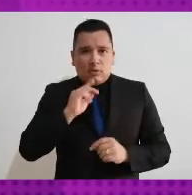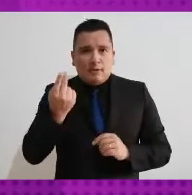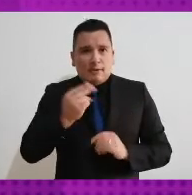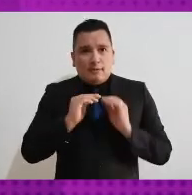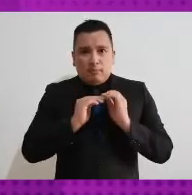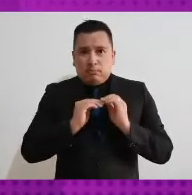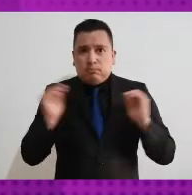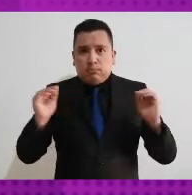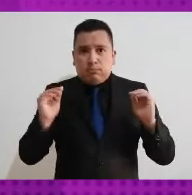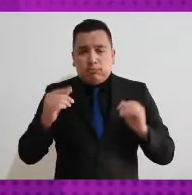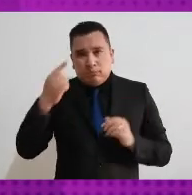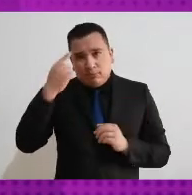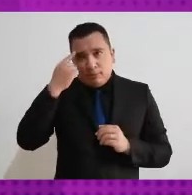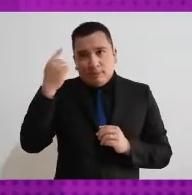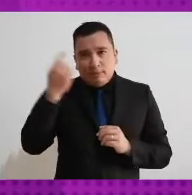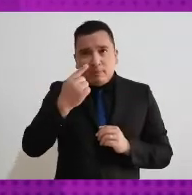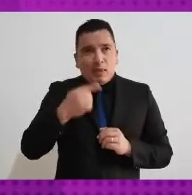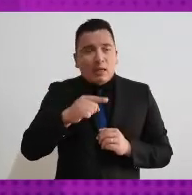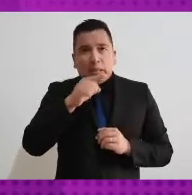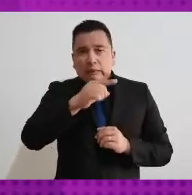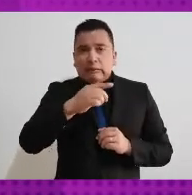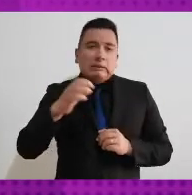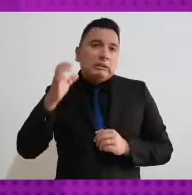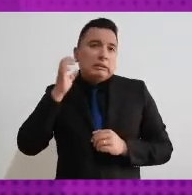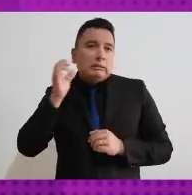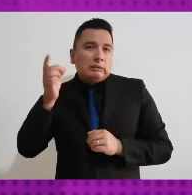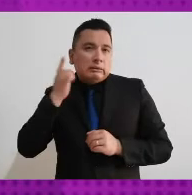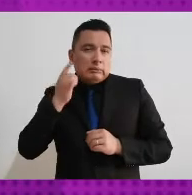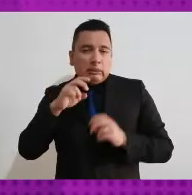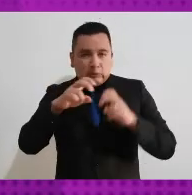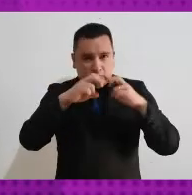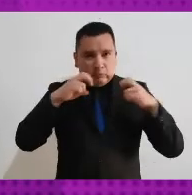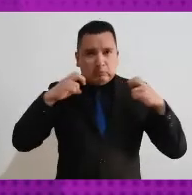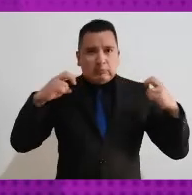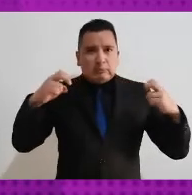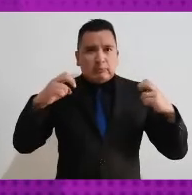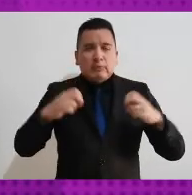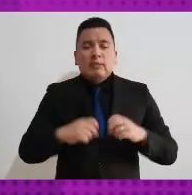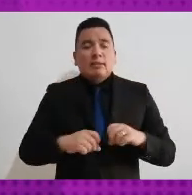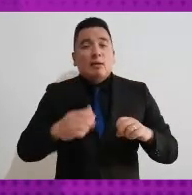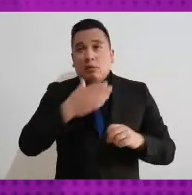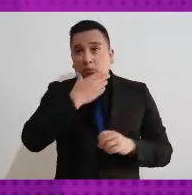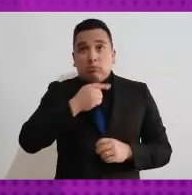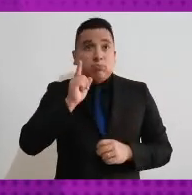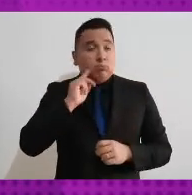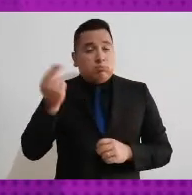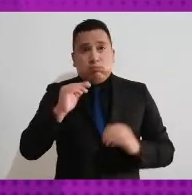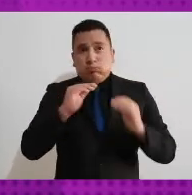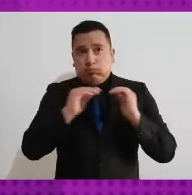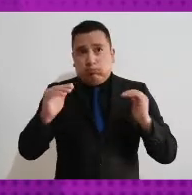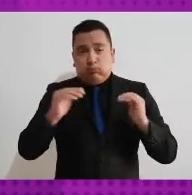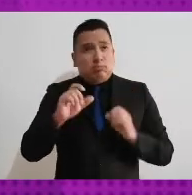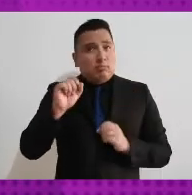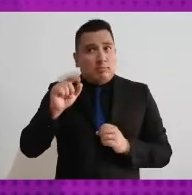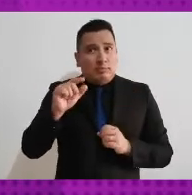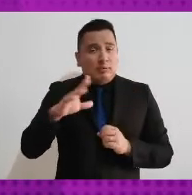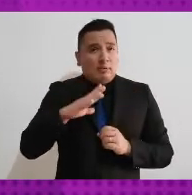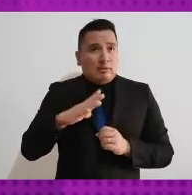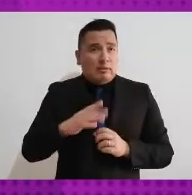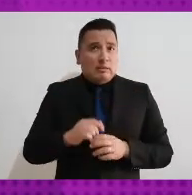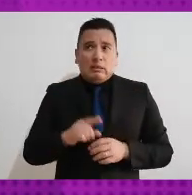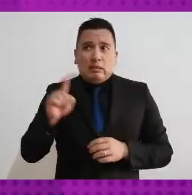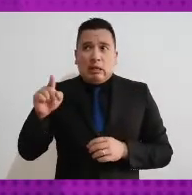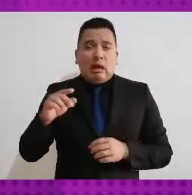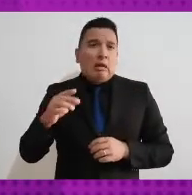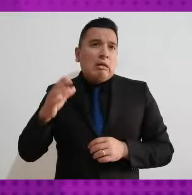paridad de género en la postulación para la integración del Congreso de la Unión y los congresos locales. Sin embargo, pues a partir de esa